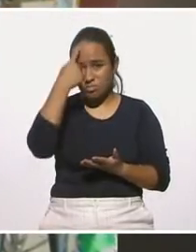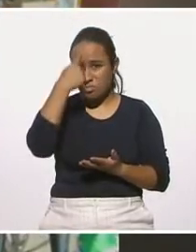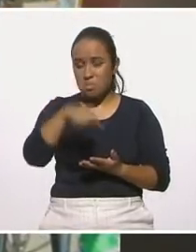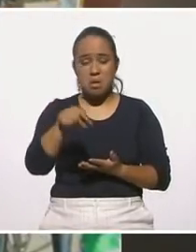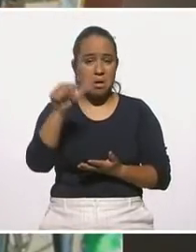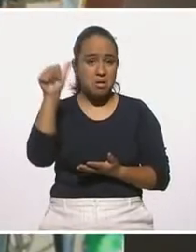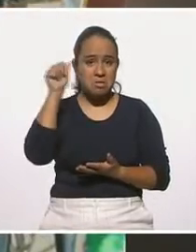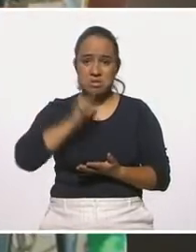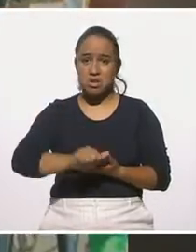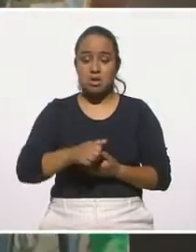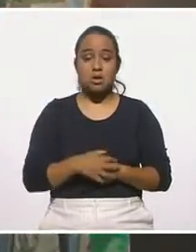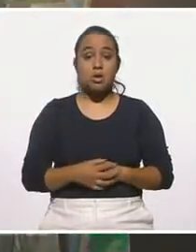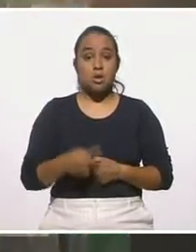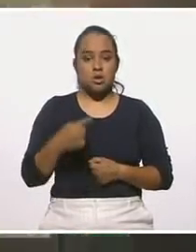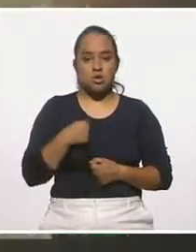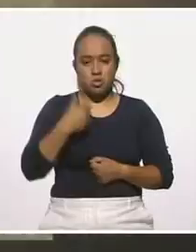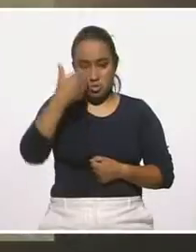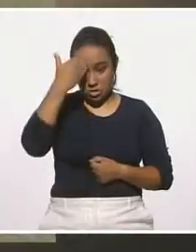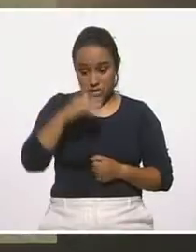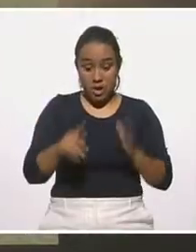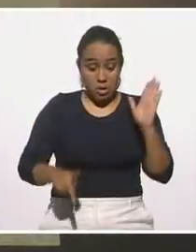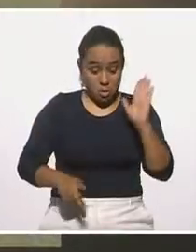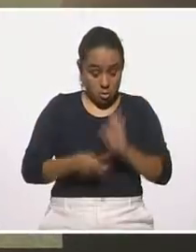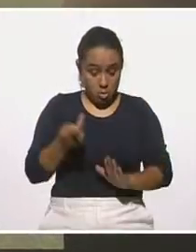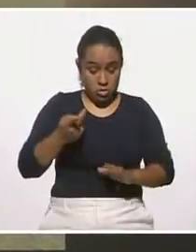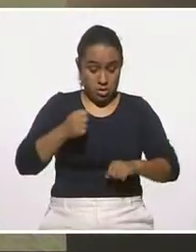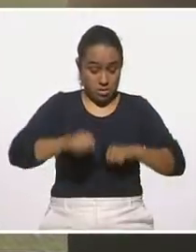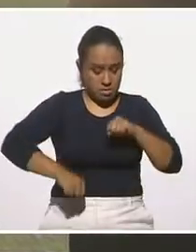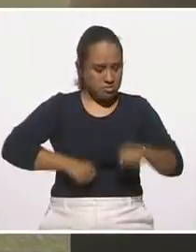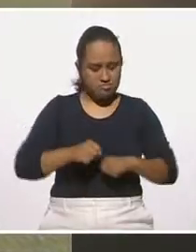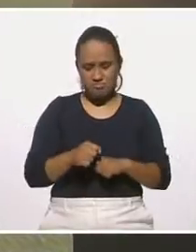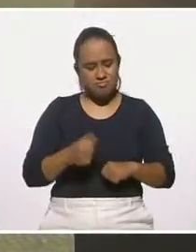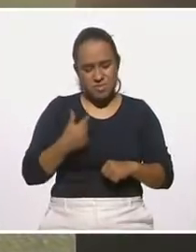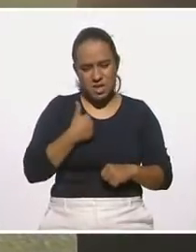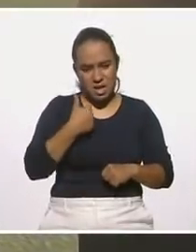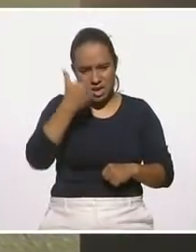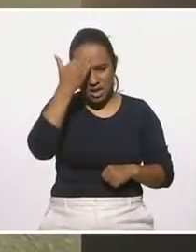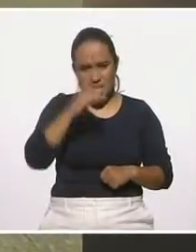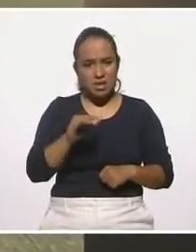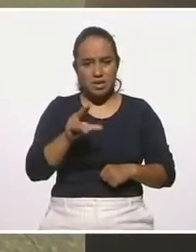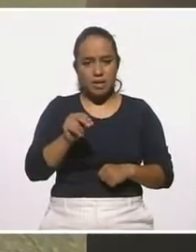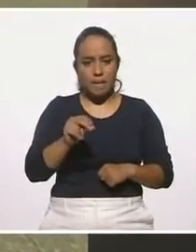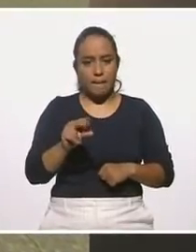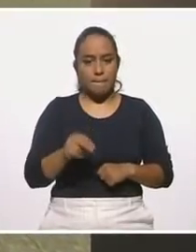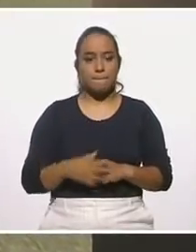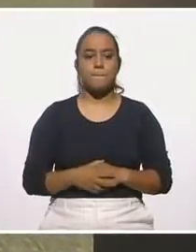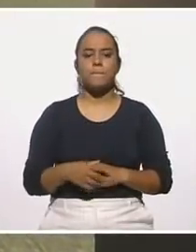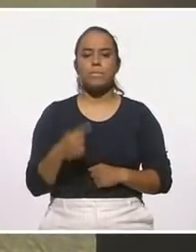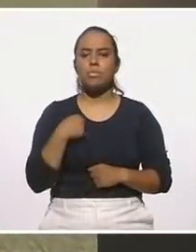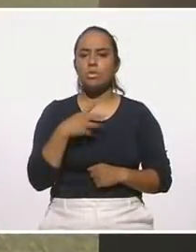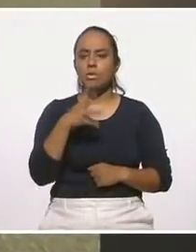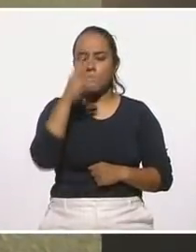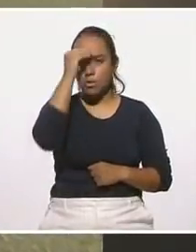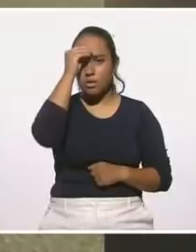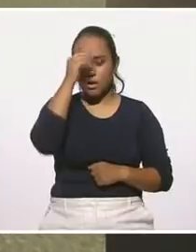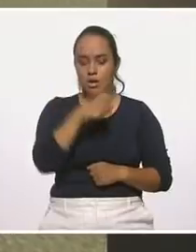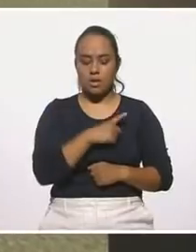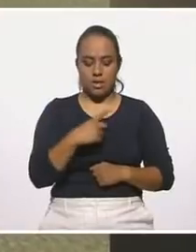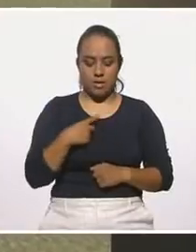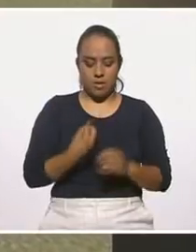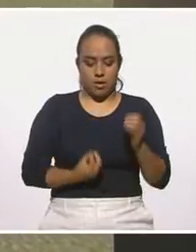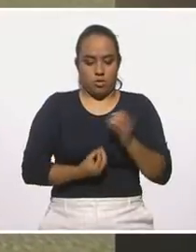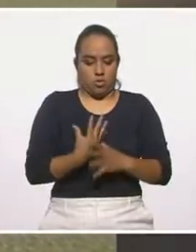Yo sabía que no iba a volver a practicar el ciclismo, entonces lo que aprendí es volver a aprender a vivir,